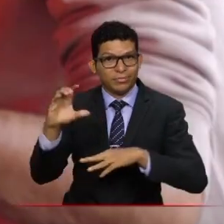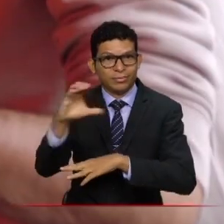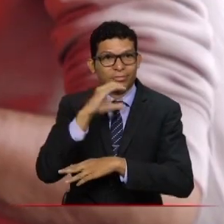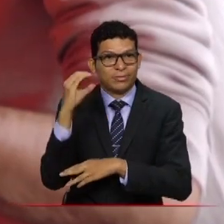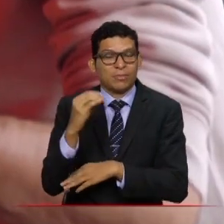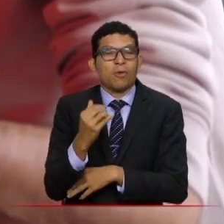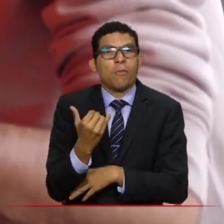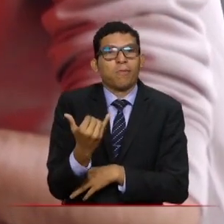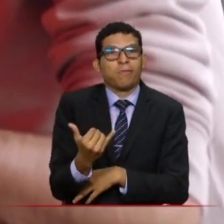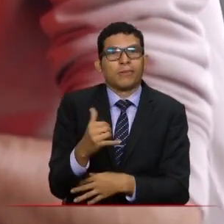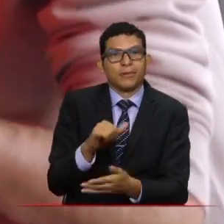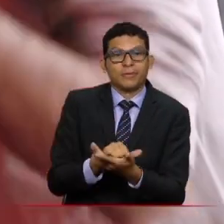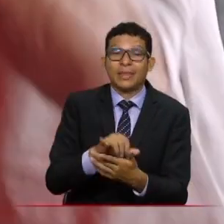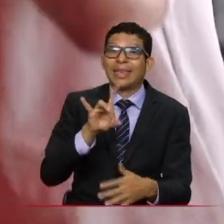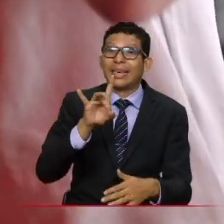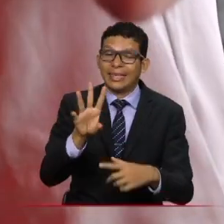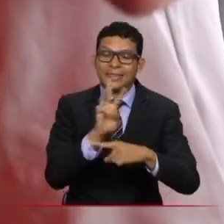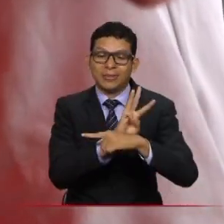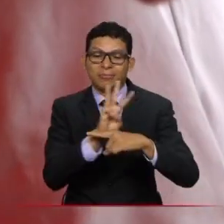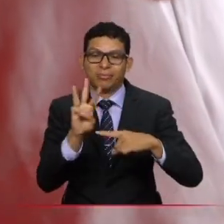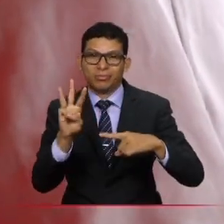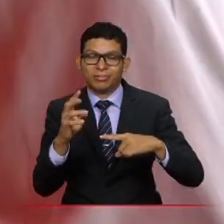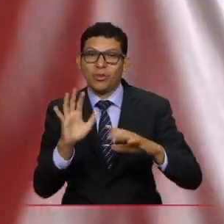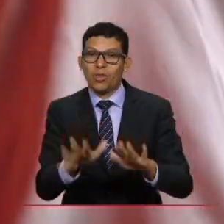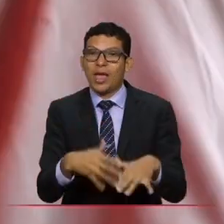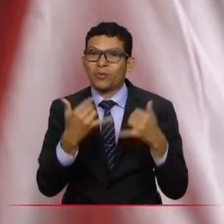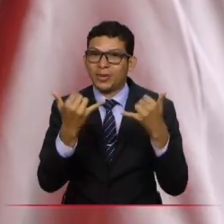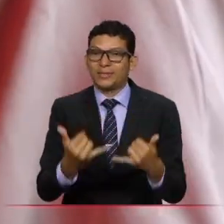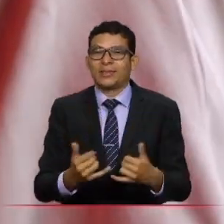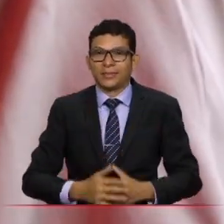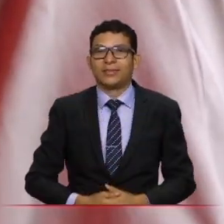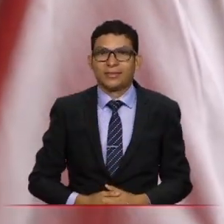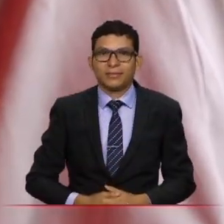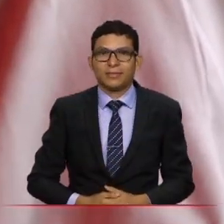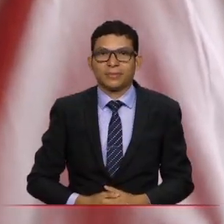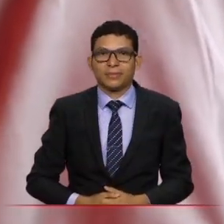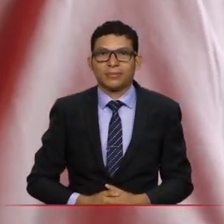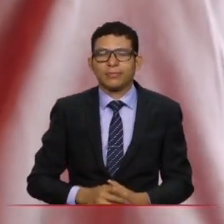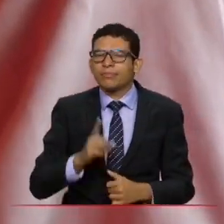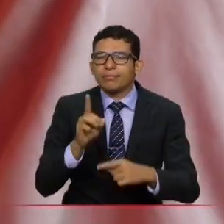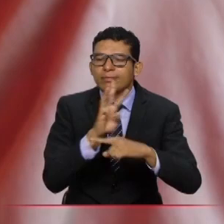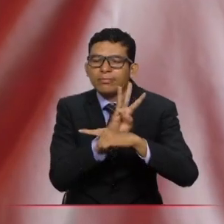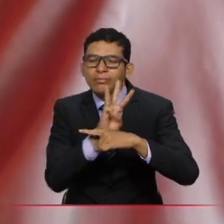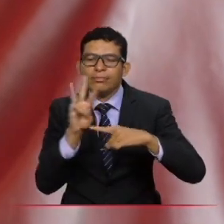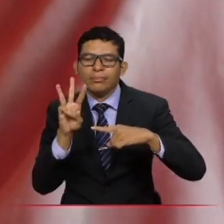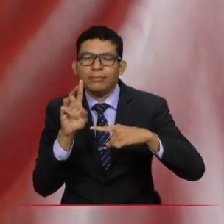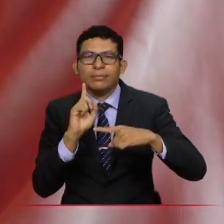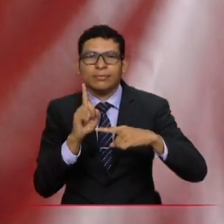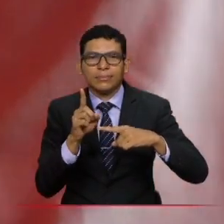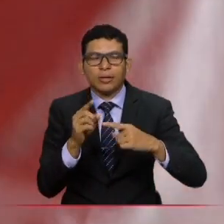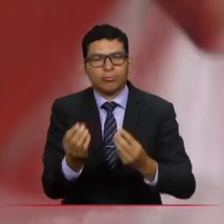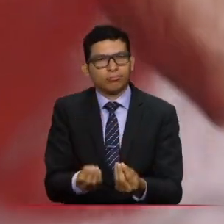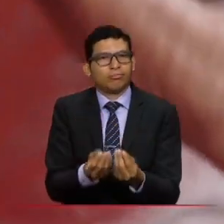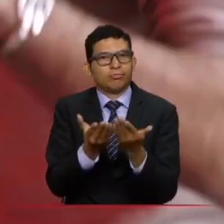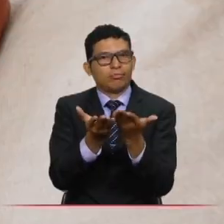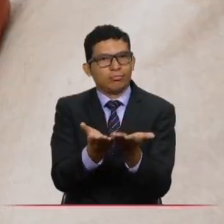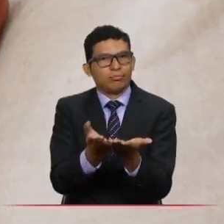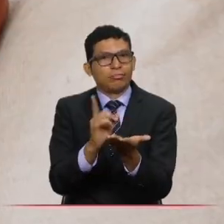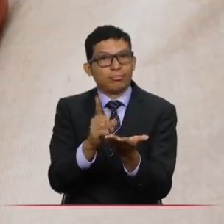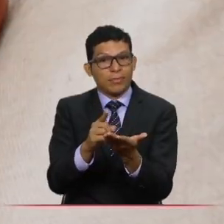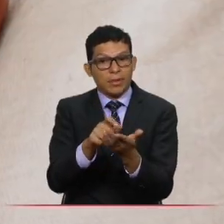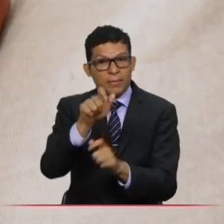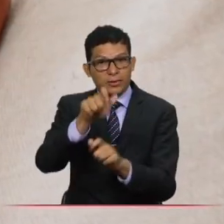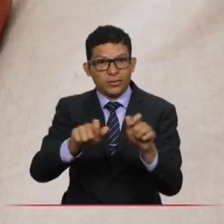tenemos en este momento 15 páginas actualizadas, y estas páginas le ofrecen al